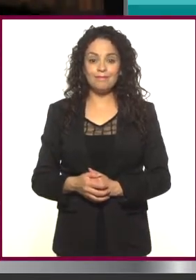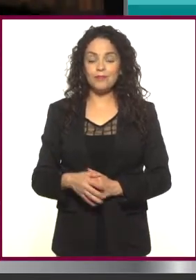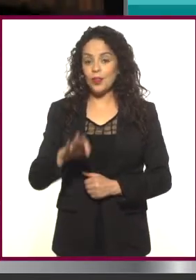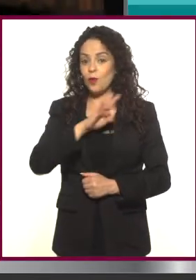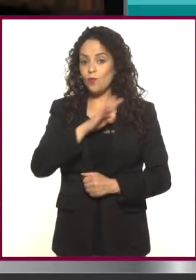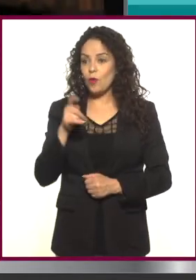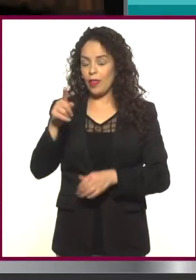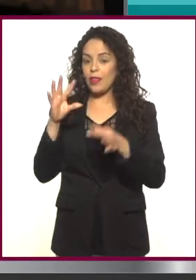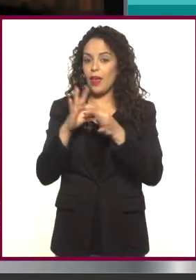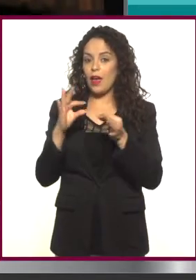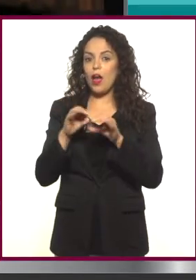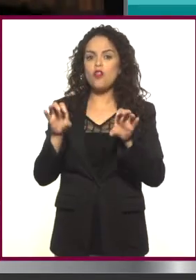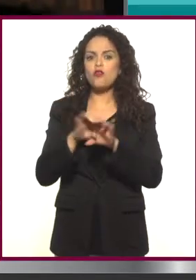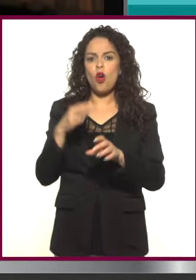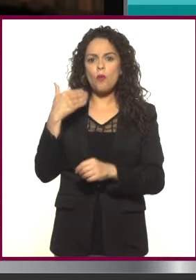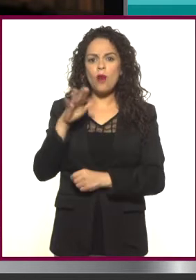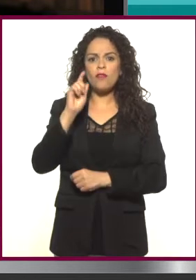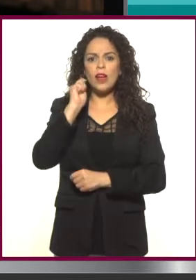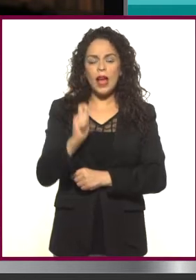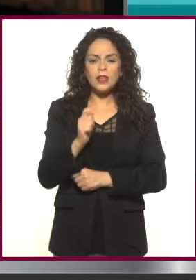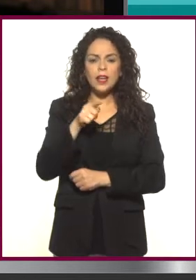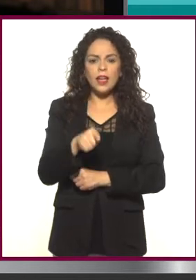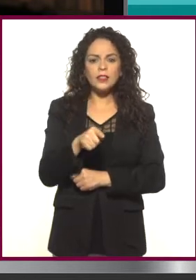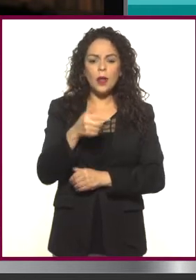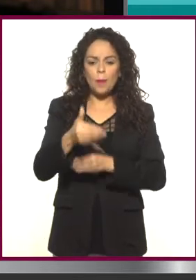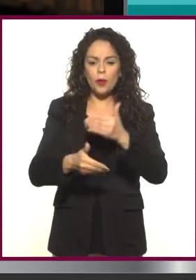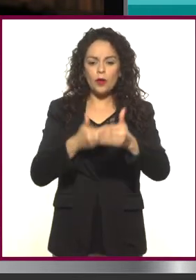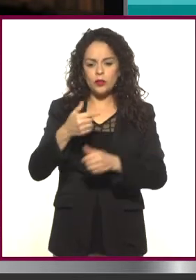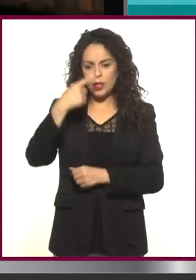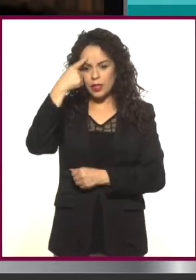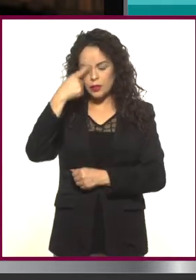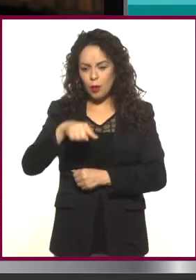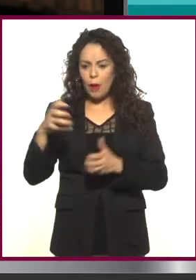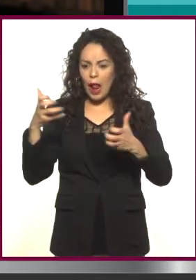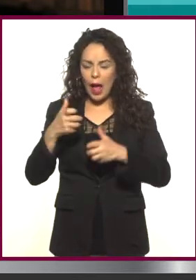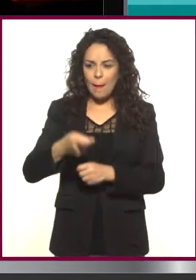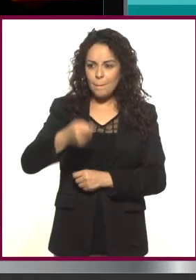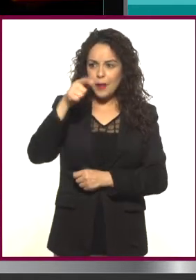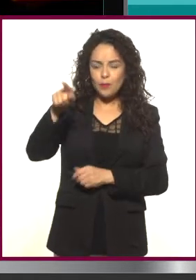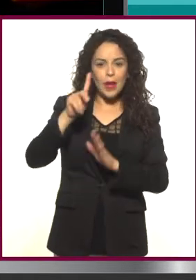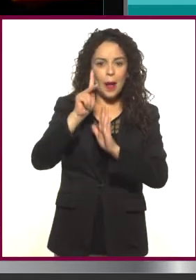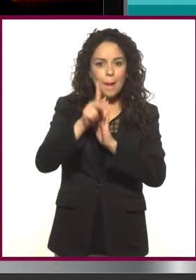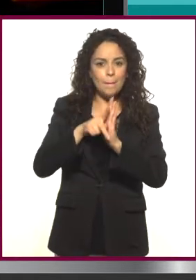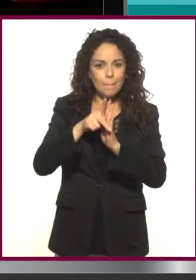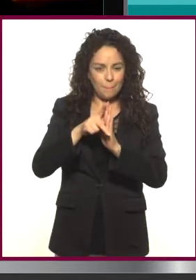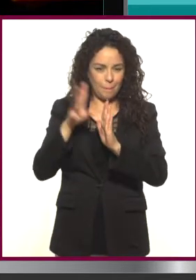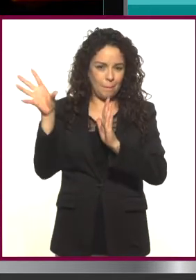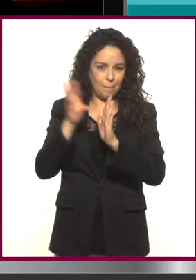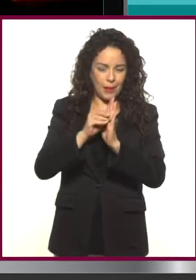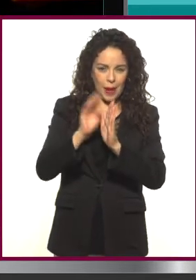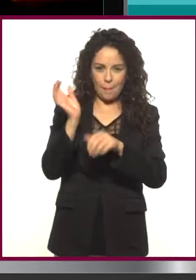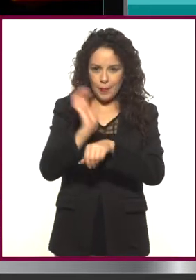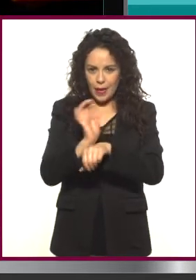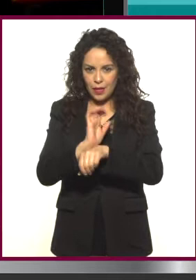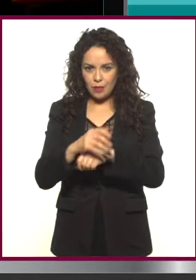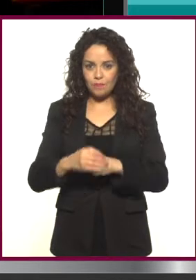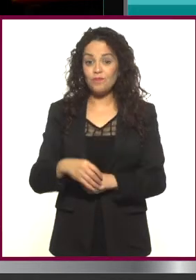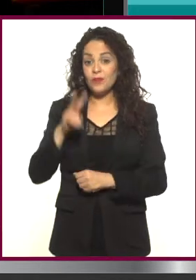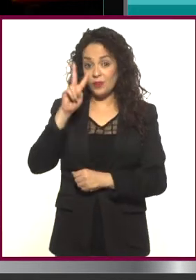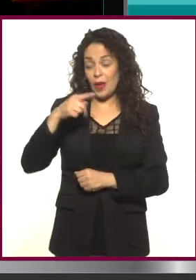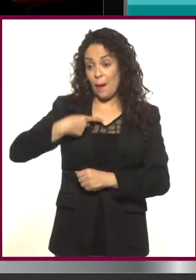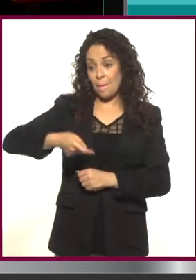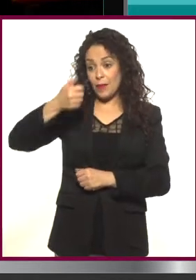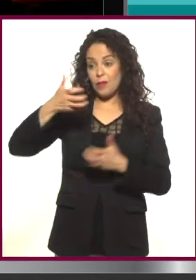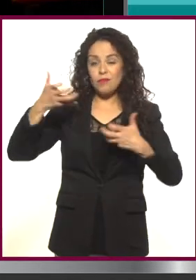¿Nos puedes contar cómo fue el proceso de producción y posproducción de tus primeras películas? Mi primera película la hice un poco a la